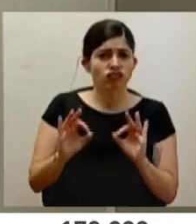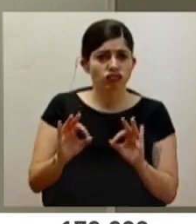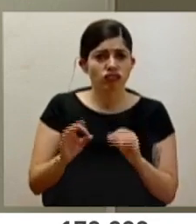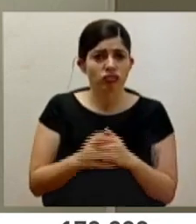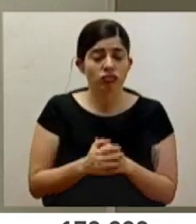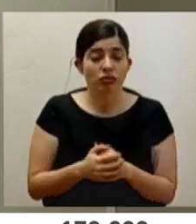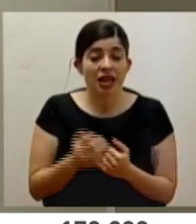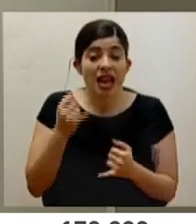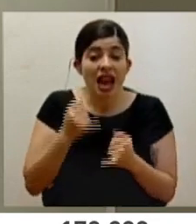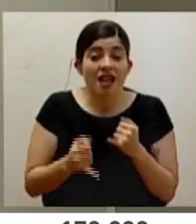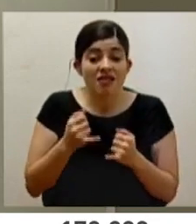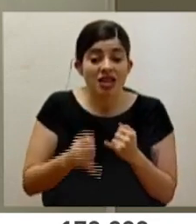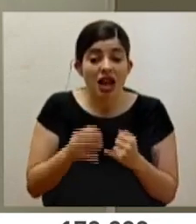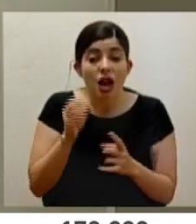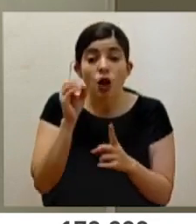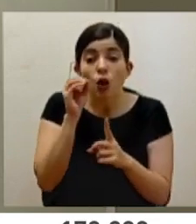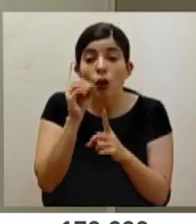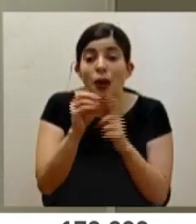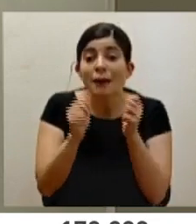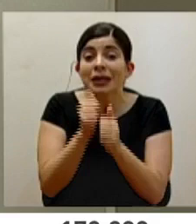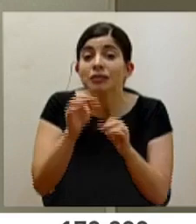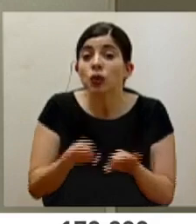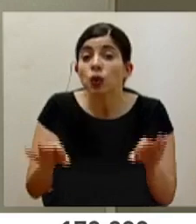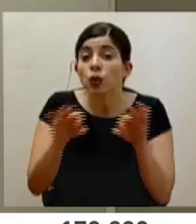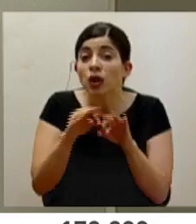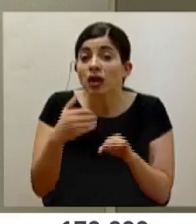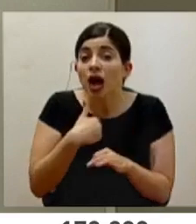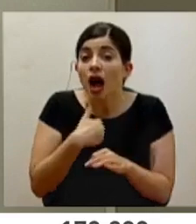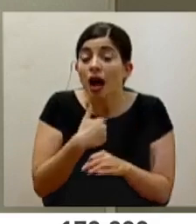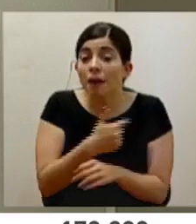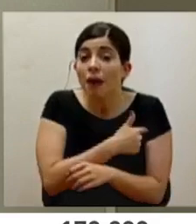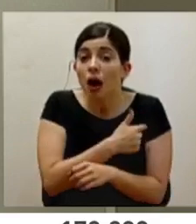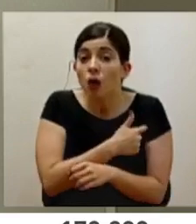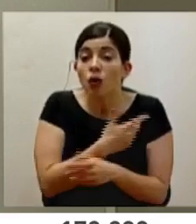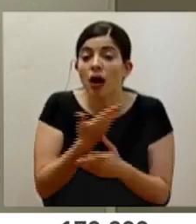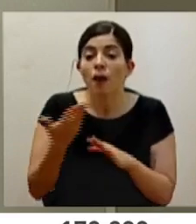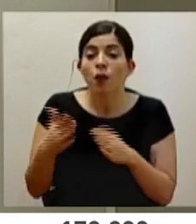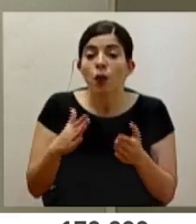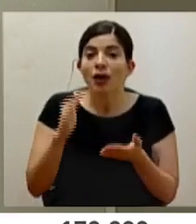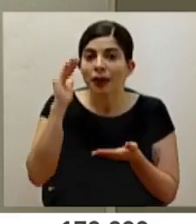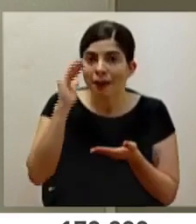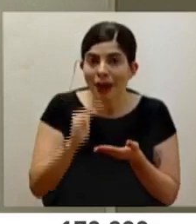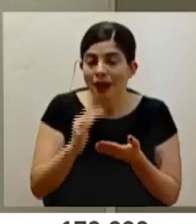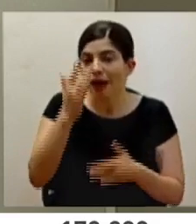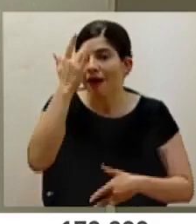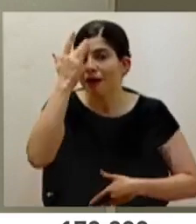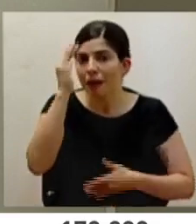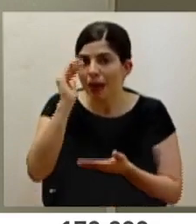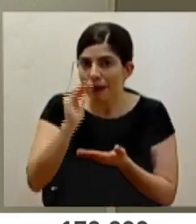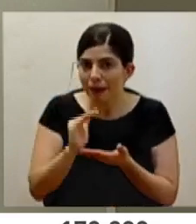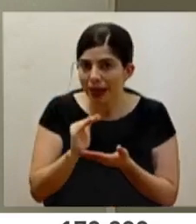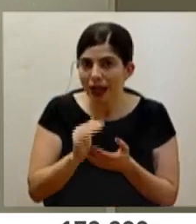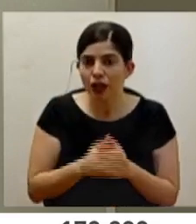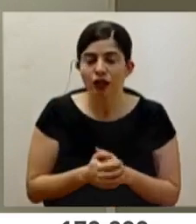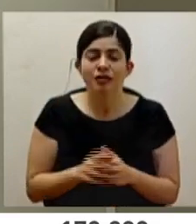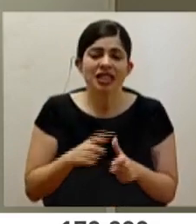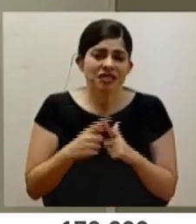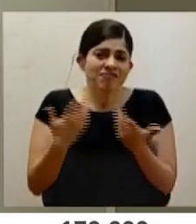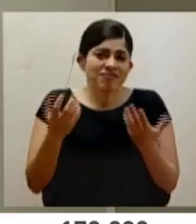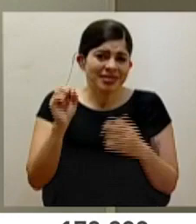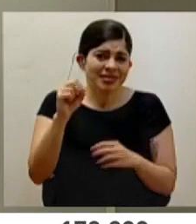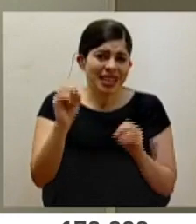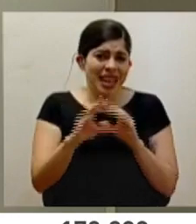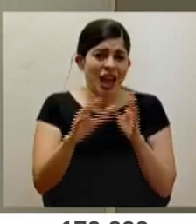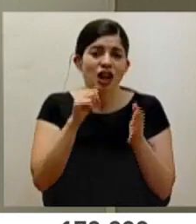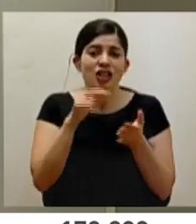de cuentas es uno de los objetivos más importantes que tenemos con la vacunación, disminuir mortalidad y disminuir enfermedad grave. Entonces, claro que eso pues